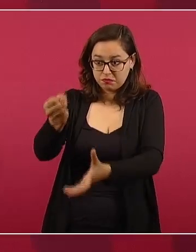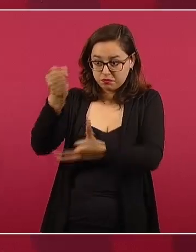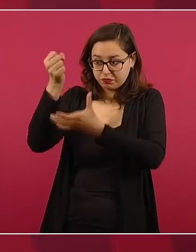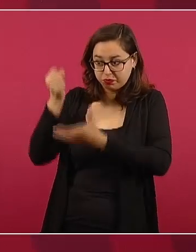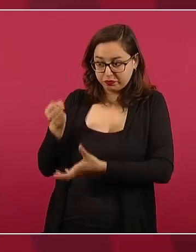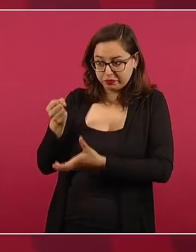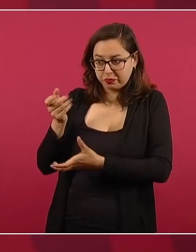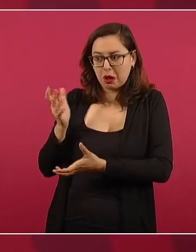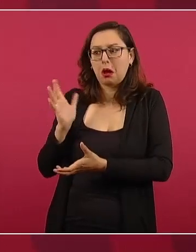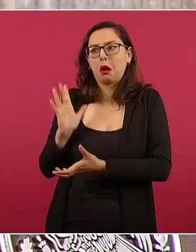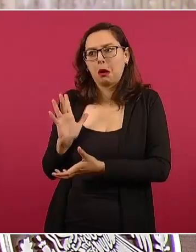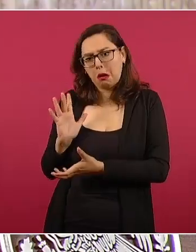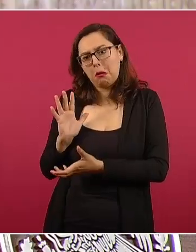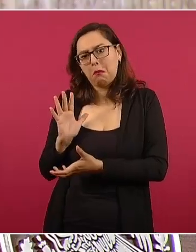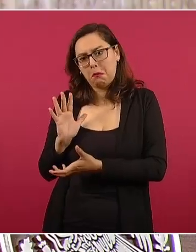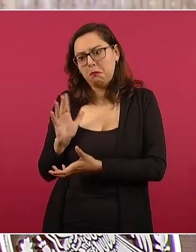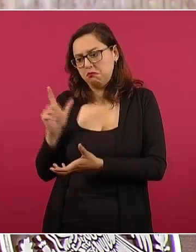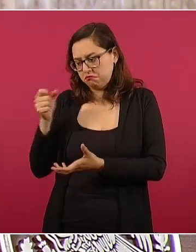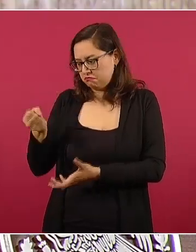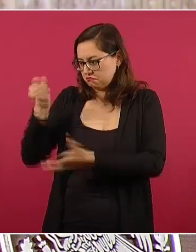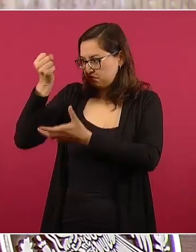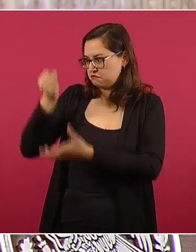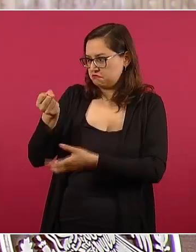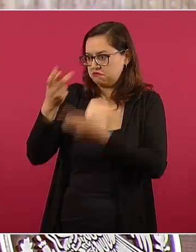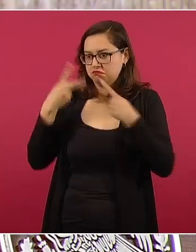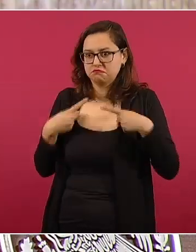beneficio de la gente,